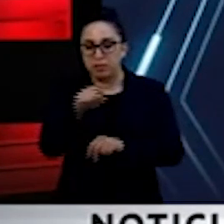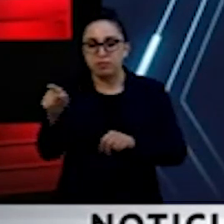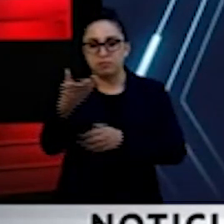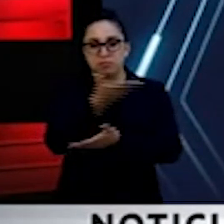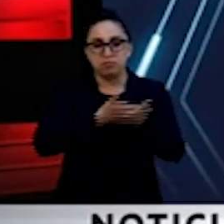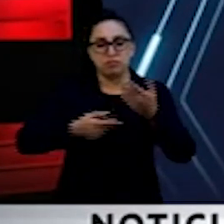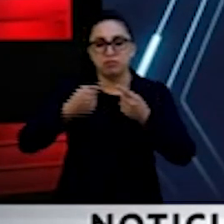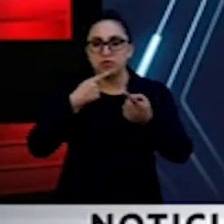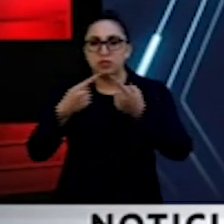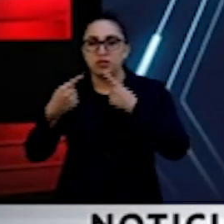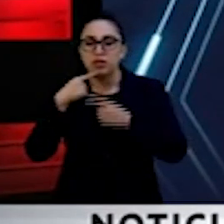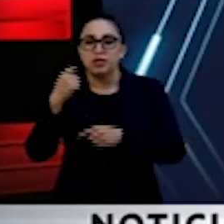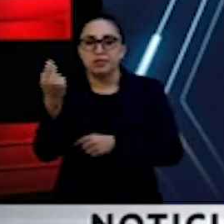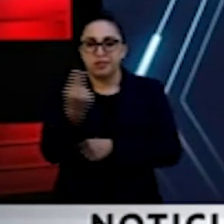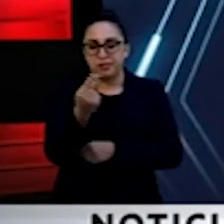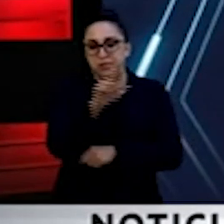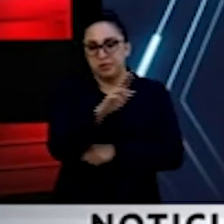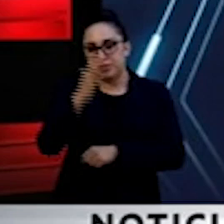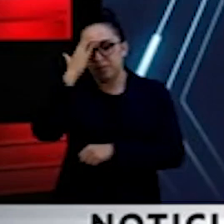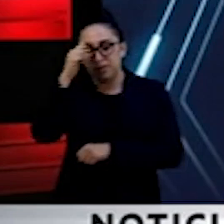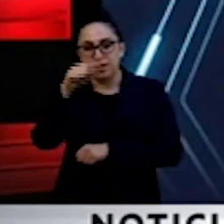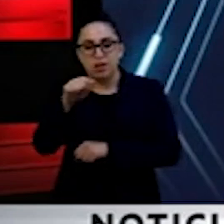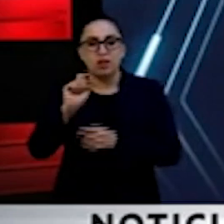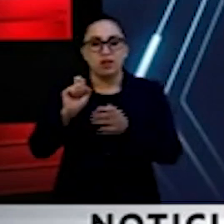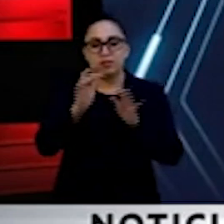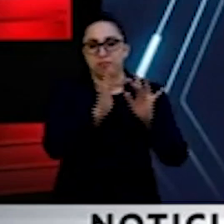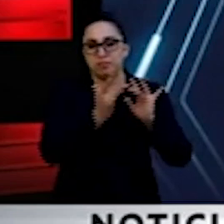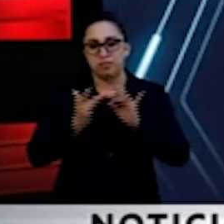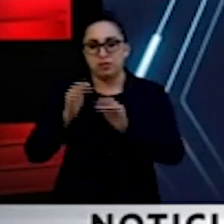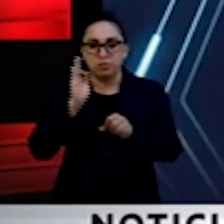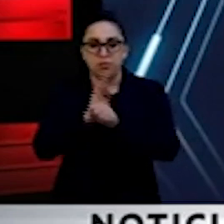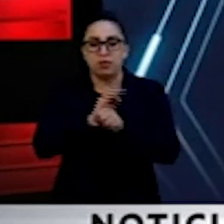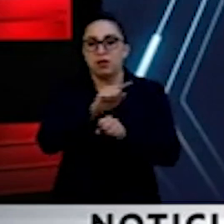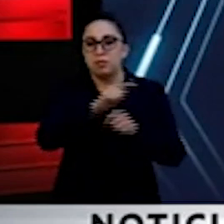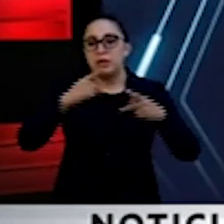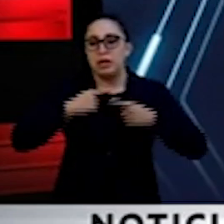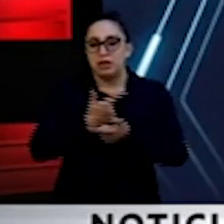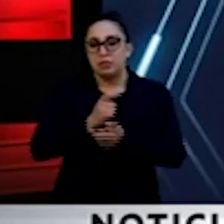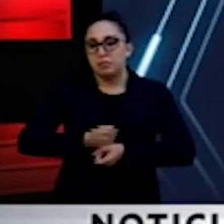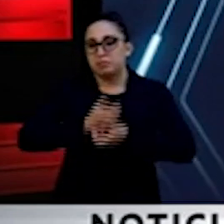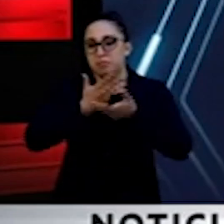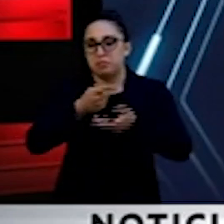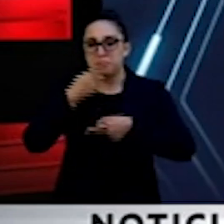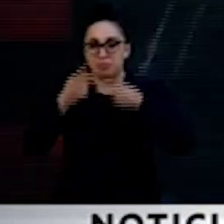pronunciaron por democratizar las redes sociales y proteger la libertad de expresión. Vea.